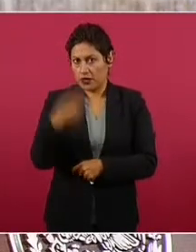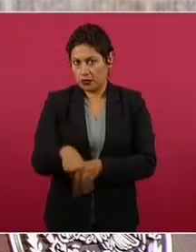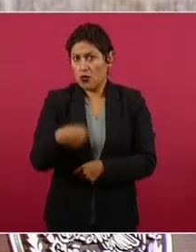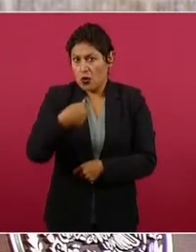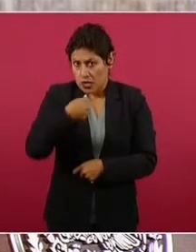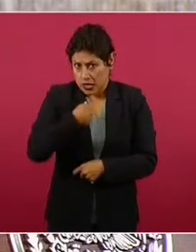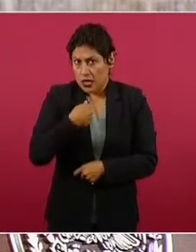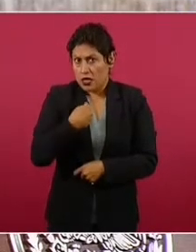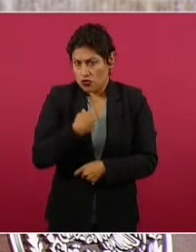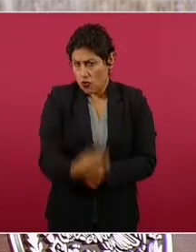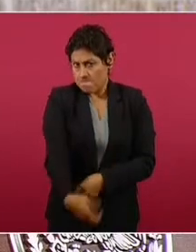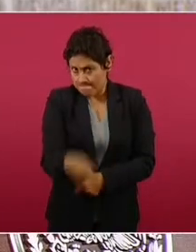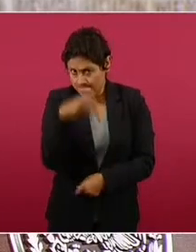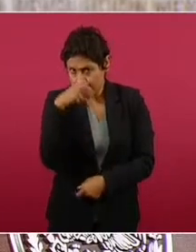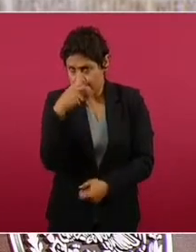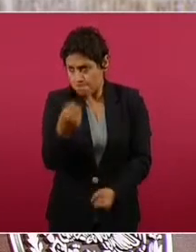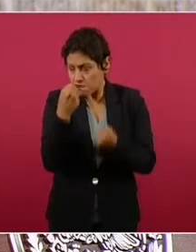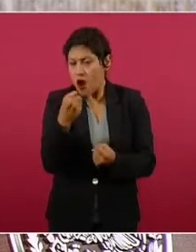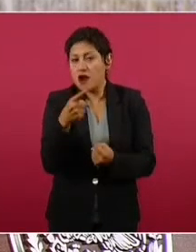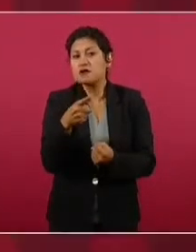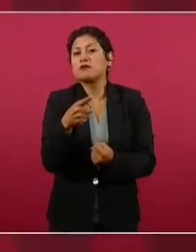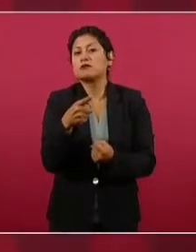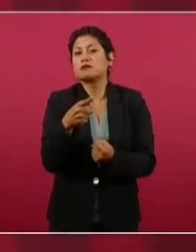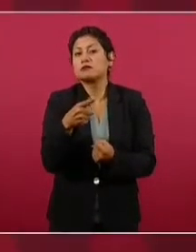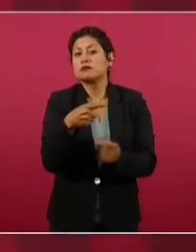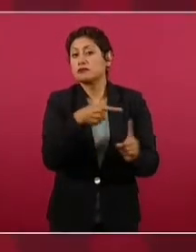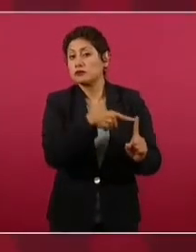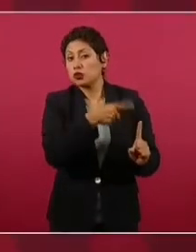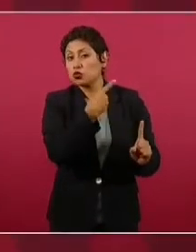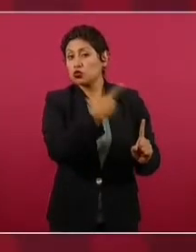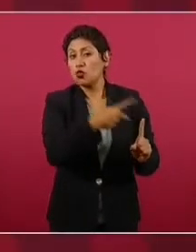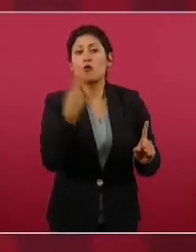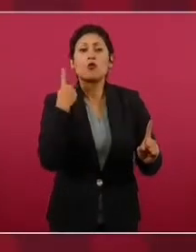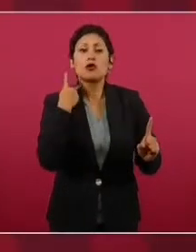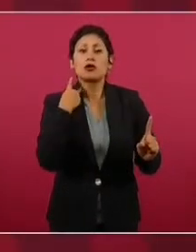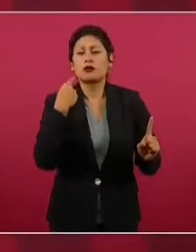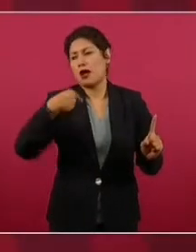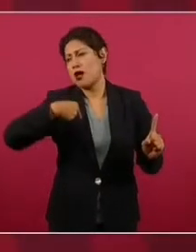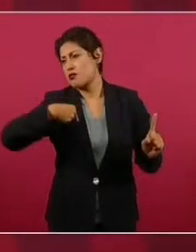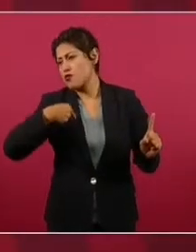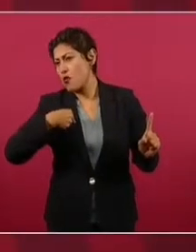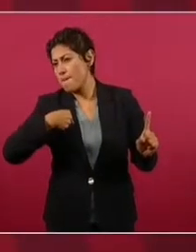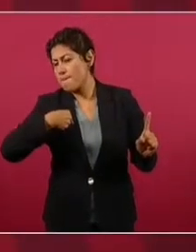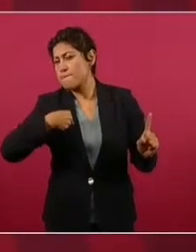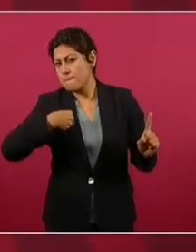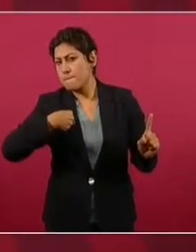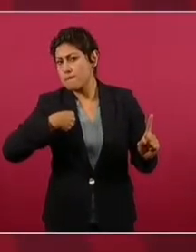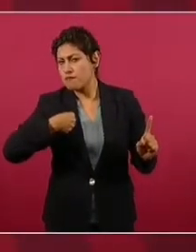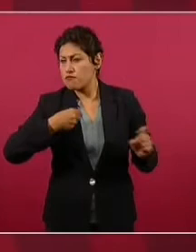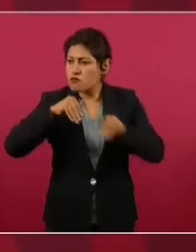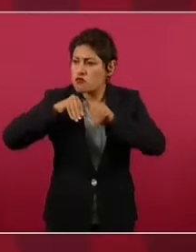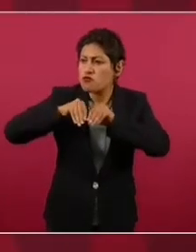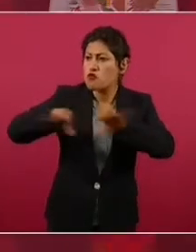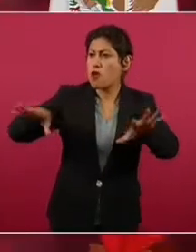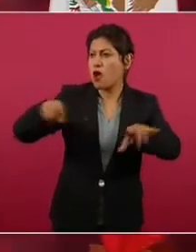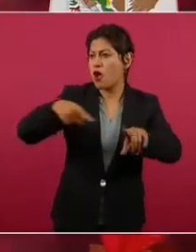fuerte esa política anti-mexicana,